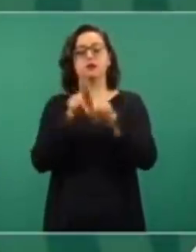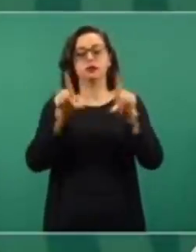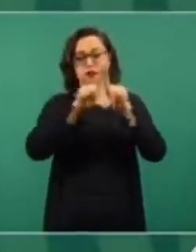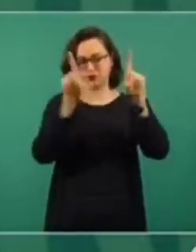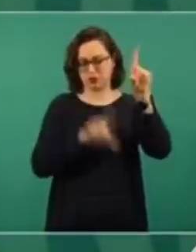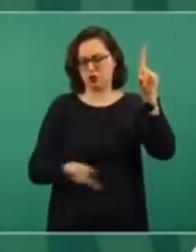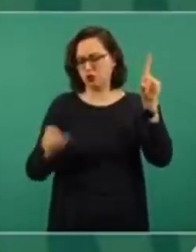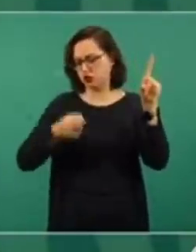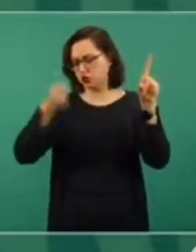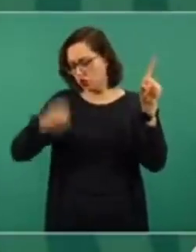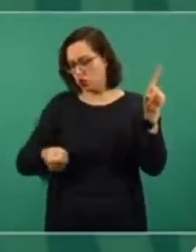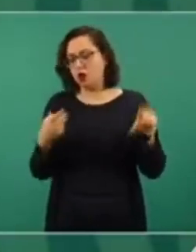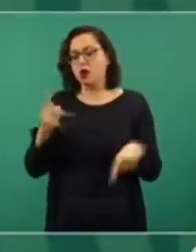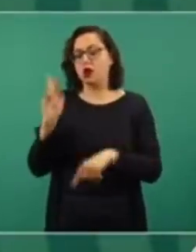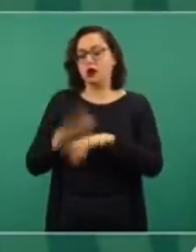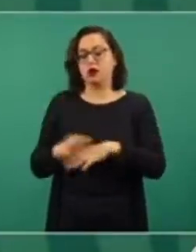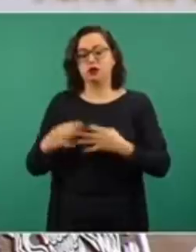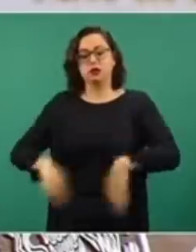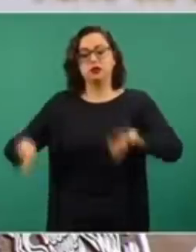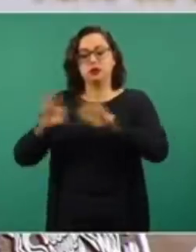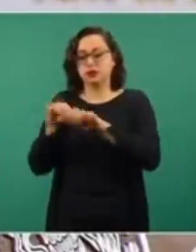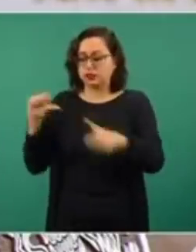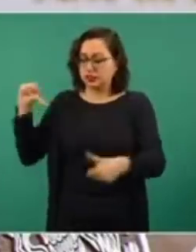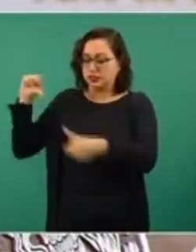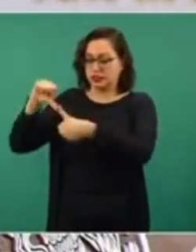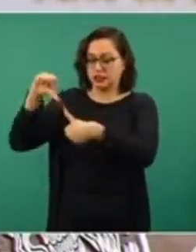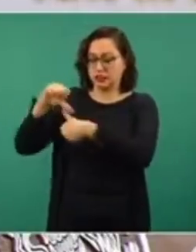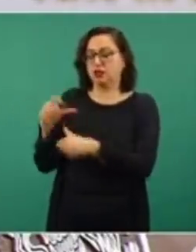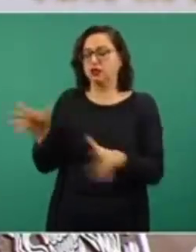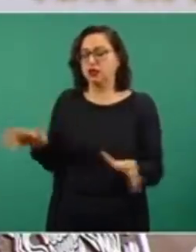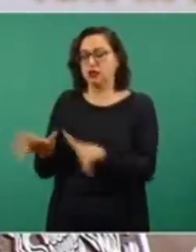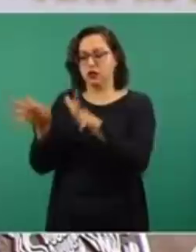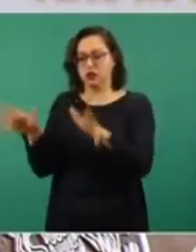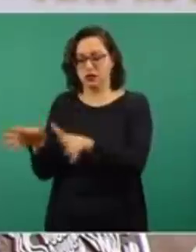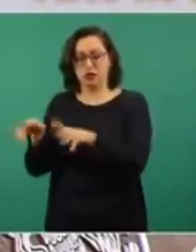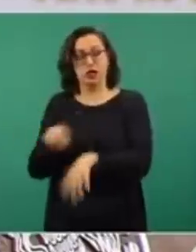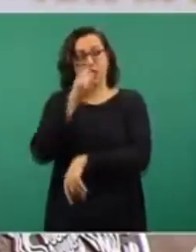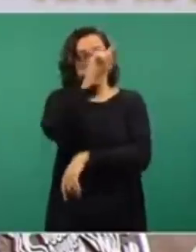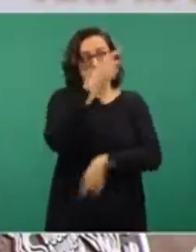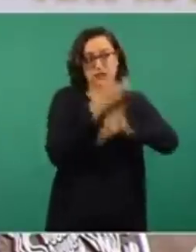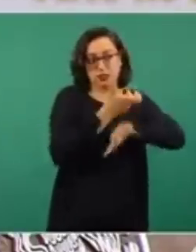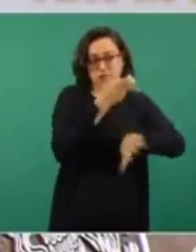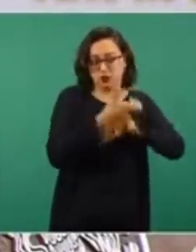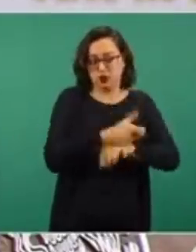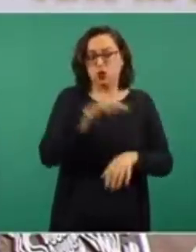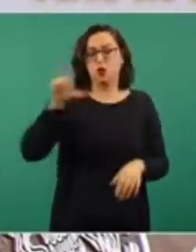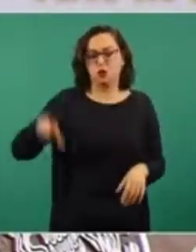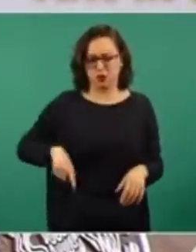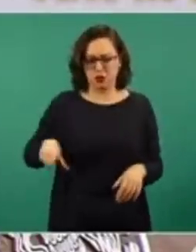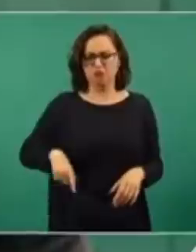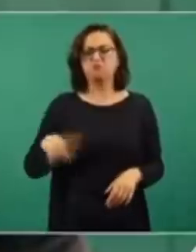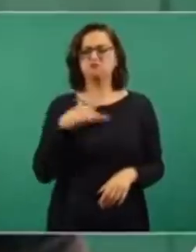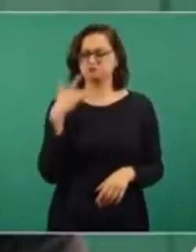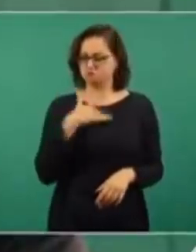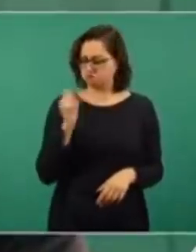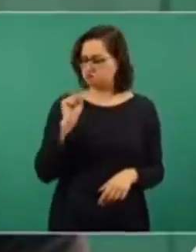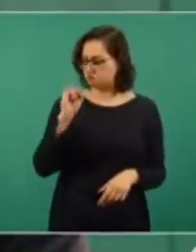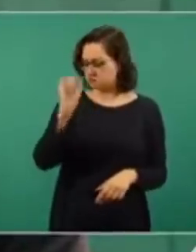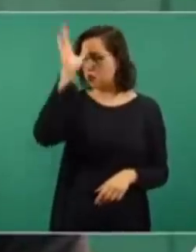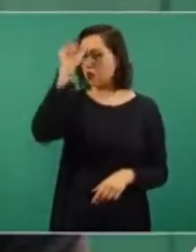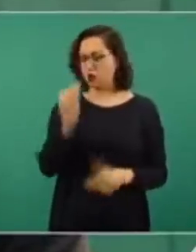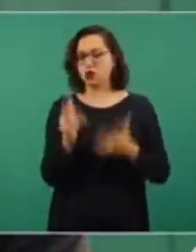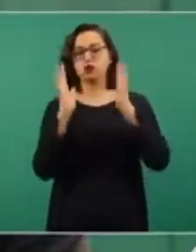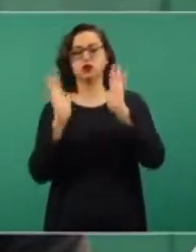de Centroamérica. Ya se logró que el gobierno de Estados Unidos destine cuatro mil millones de dólares